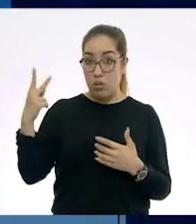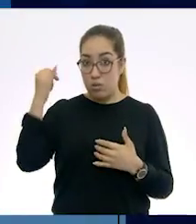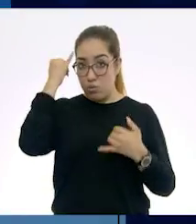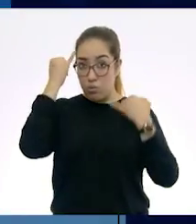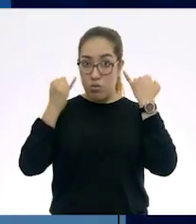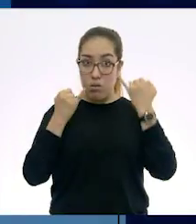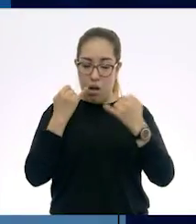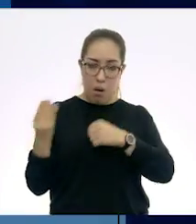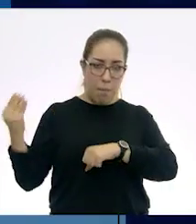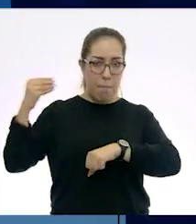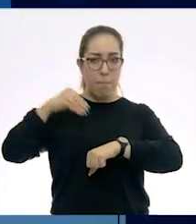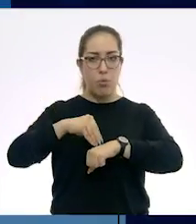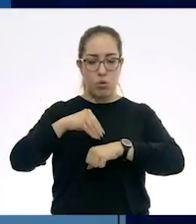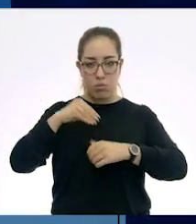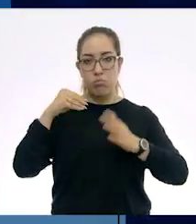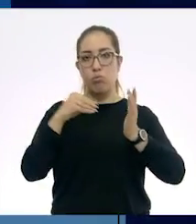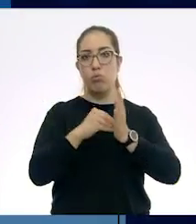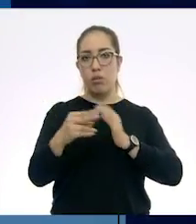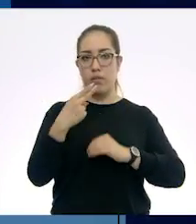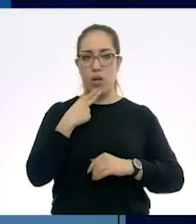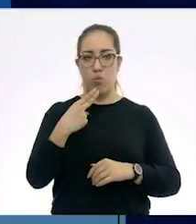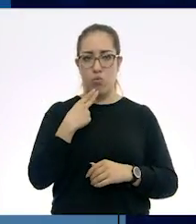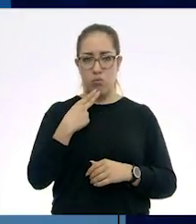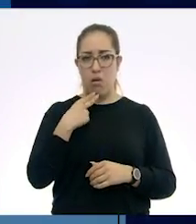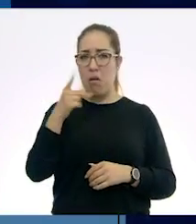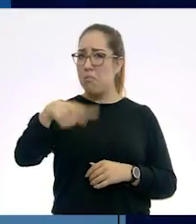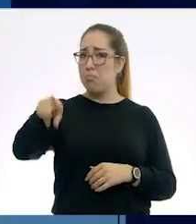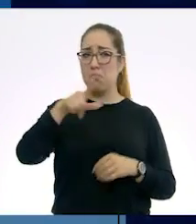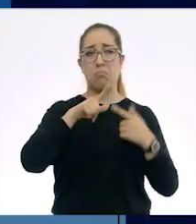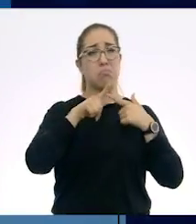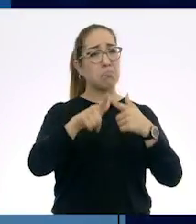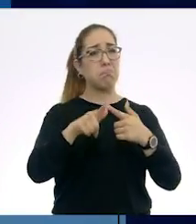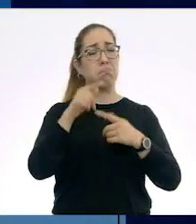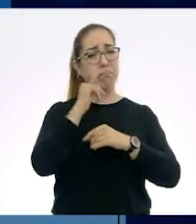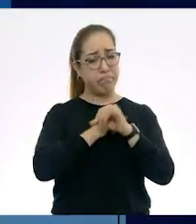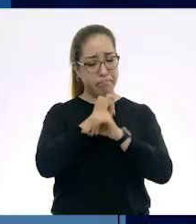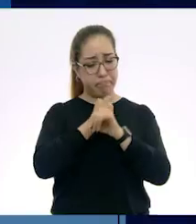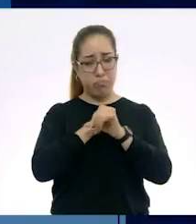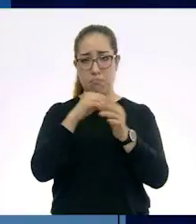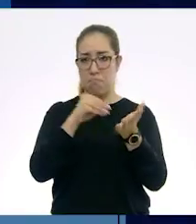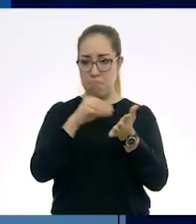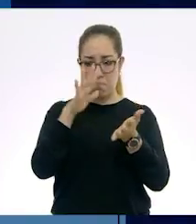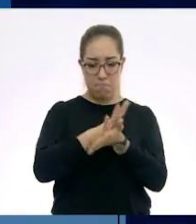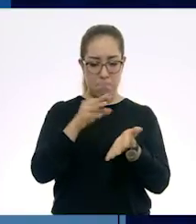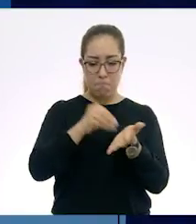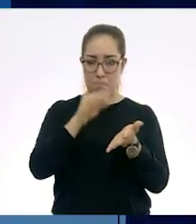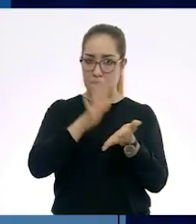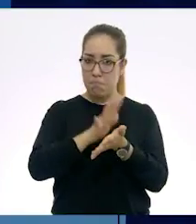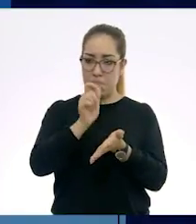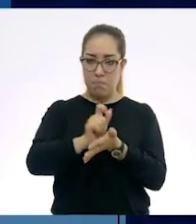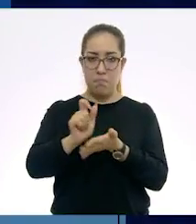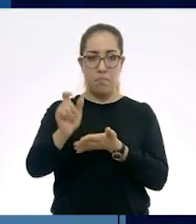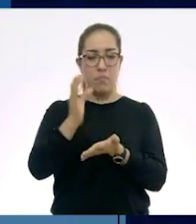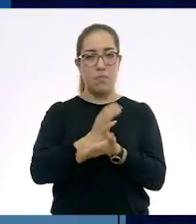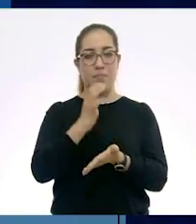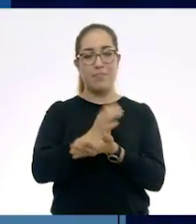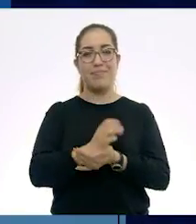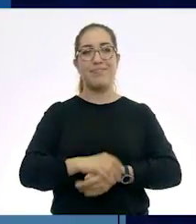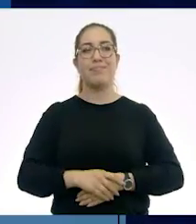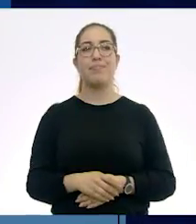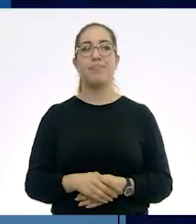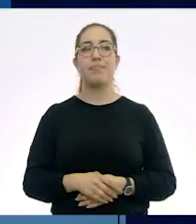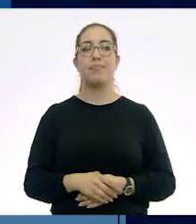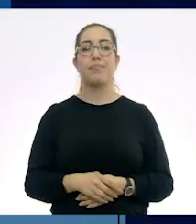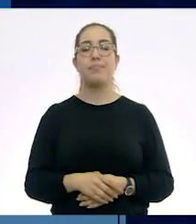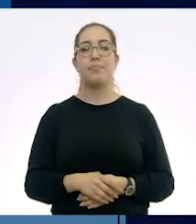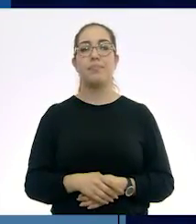como humanidad. Hoy mencionamos unos, pero ustedes pueden seguir investigando y apuntándolos en su cuaderno. Y